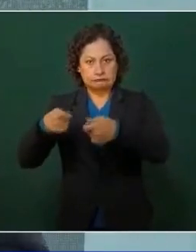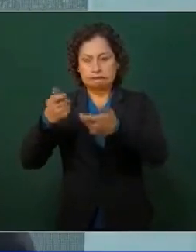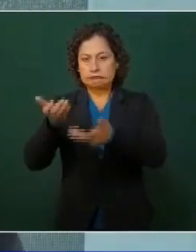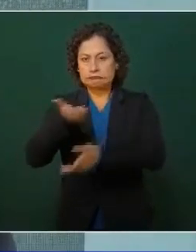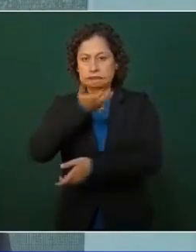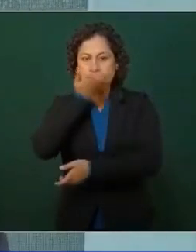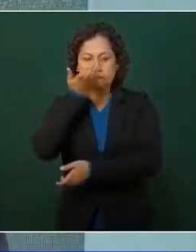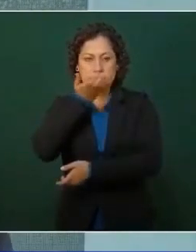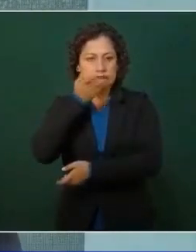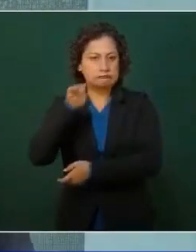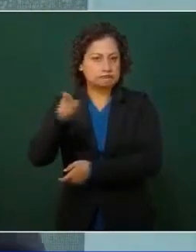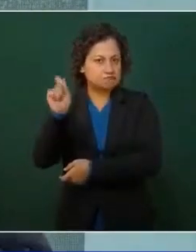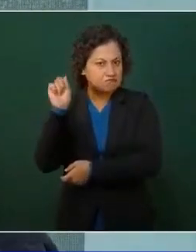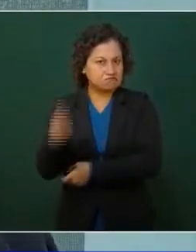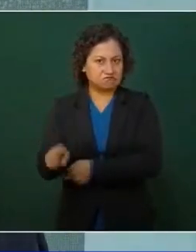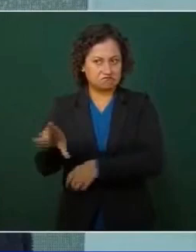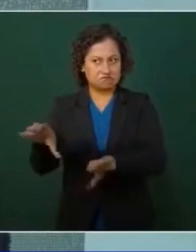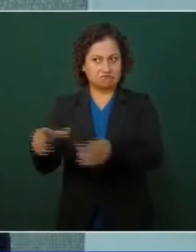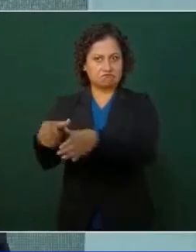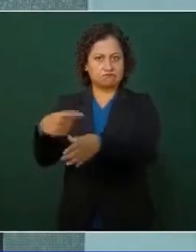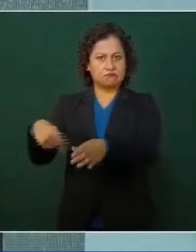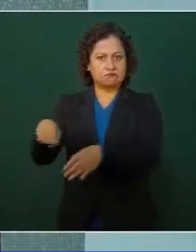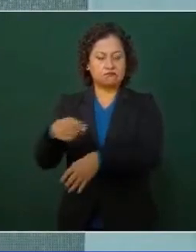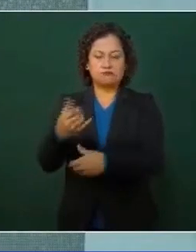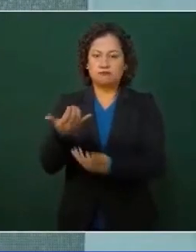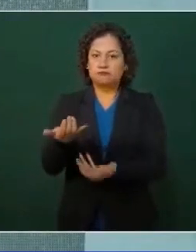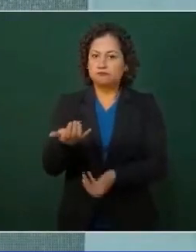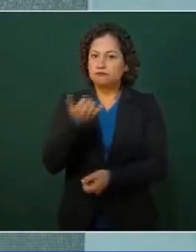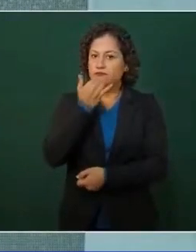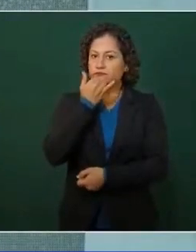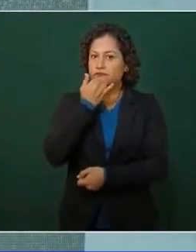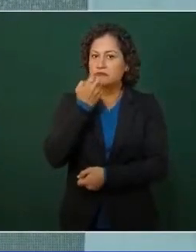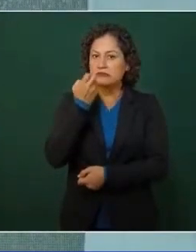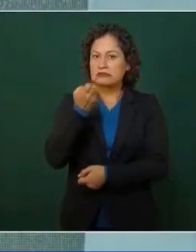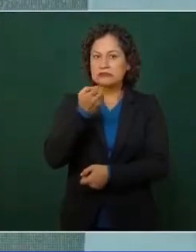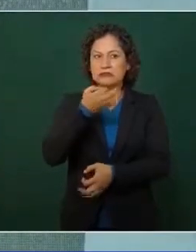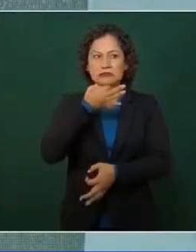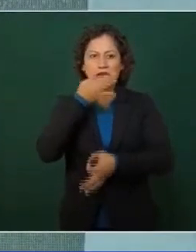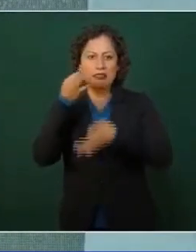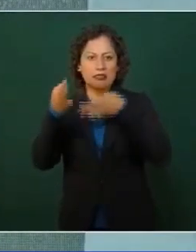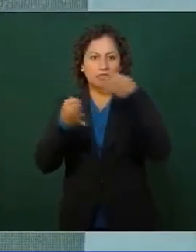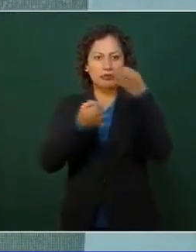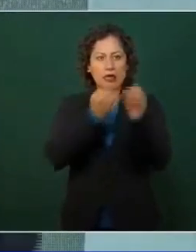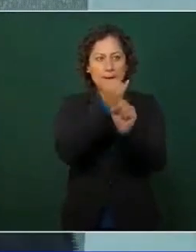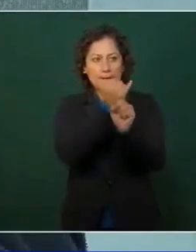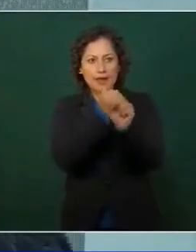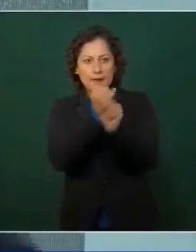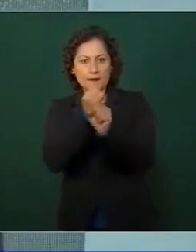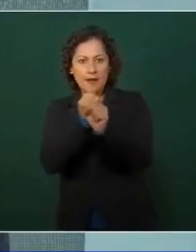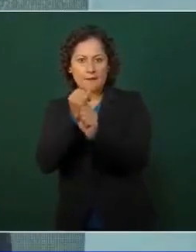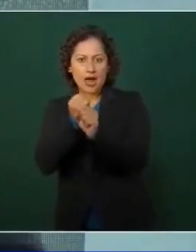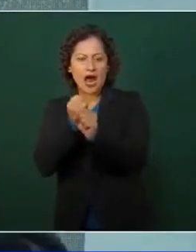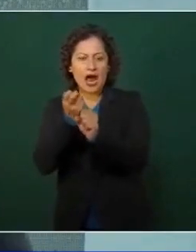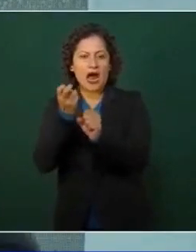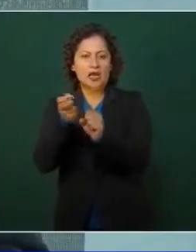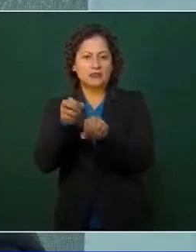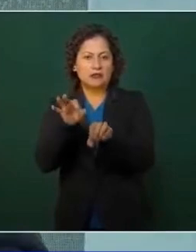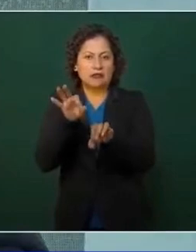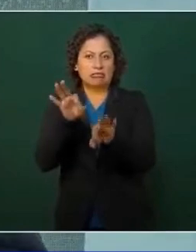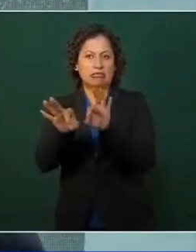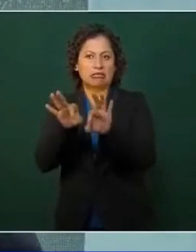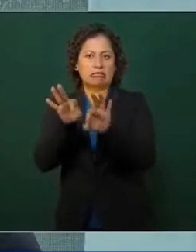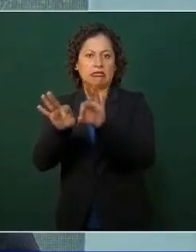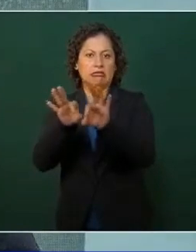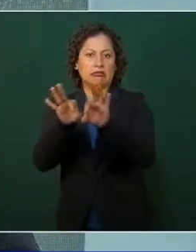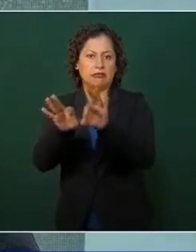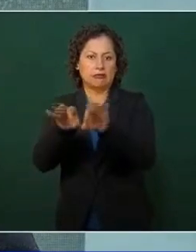calumniosos, manejados